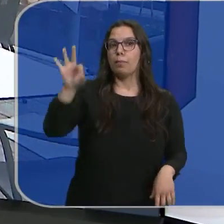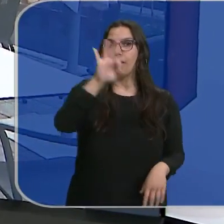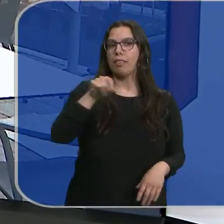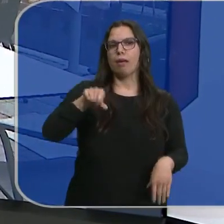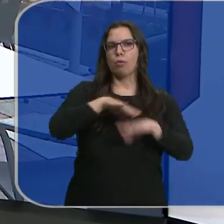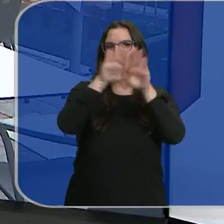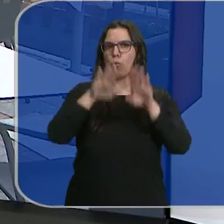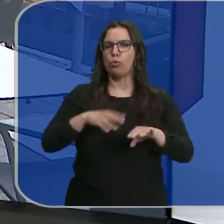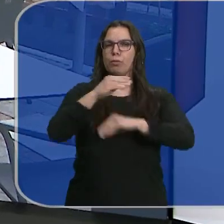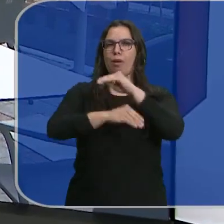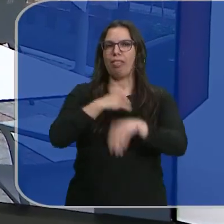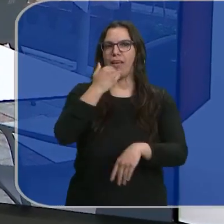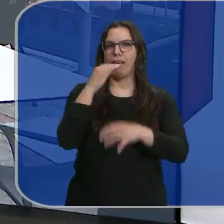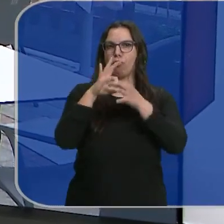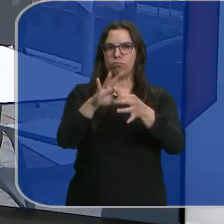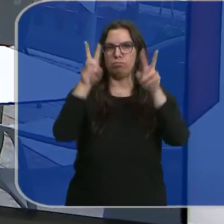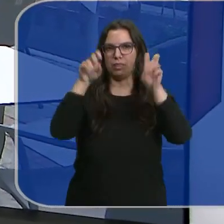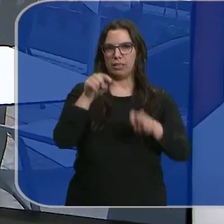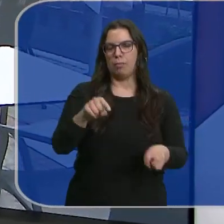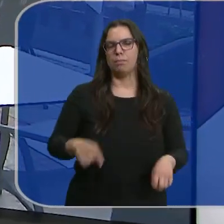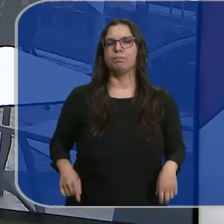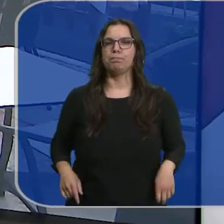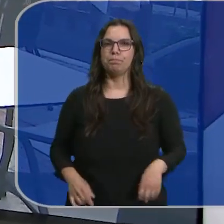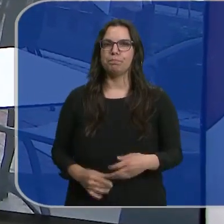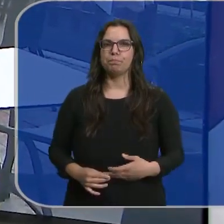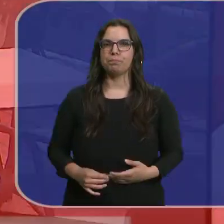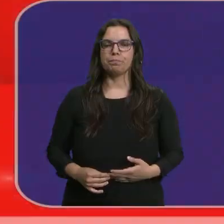ha sido el último en actuar en este sentido. Cristina Pastor.